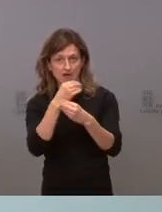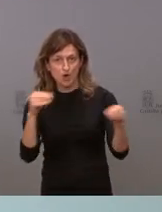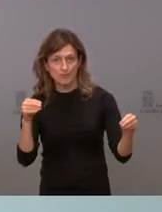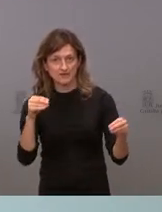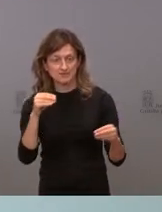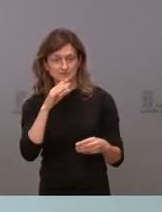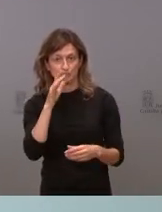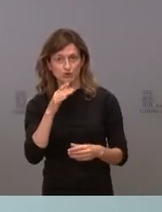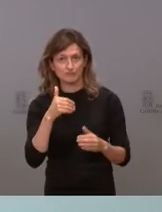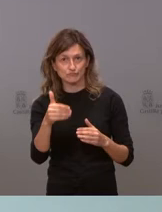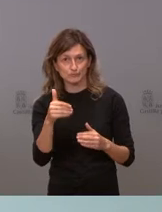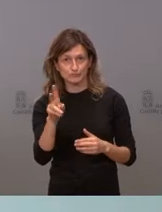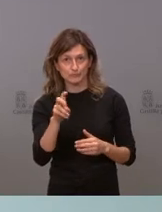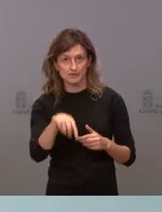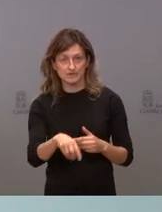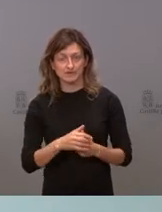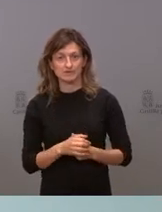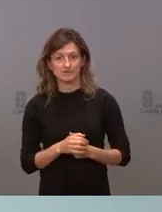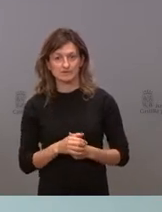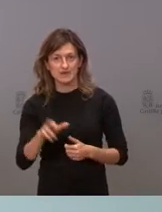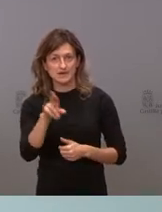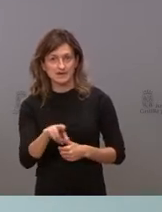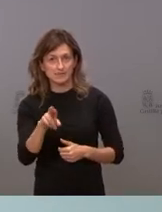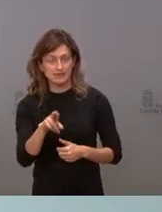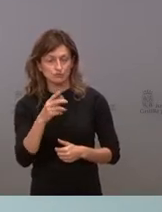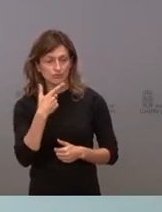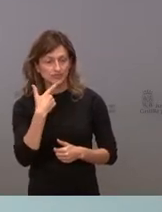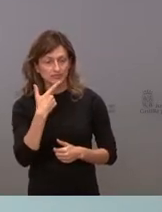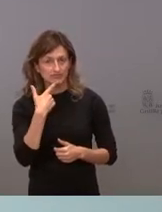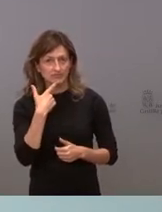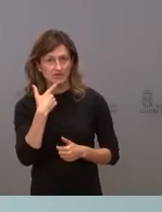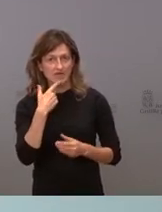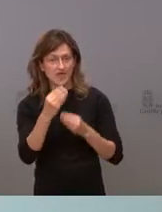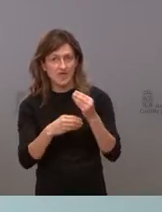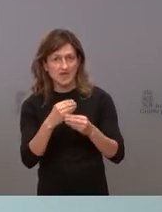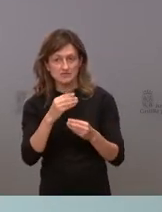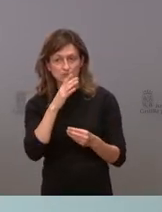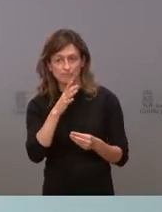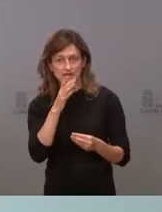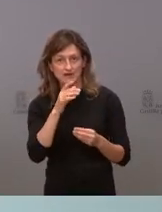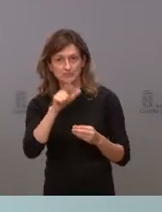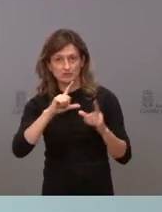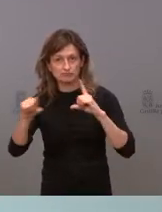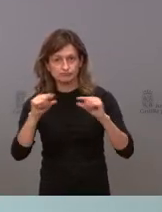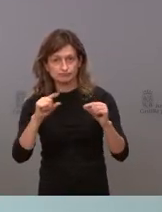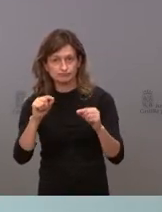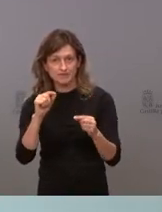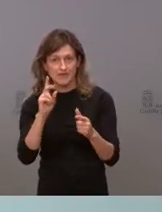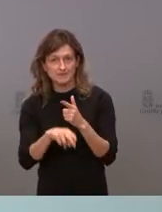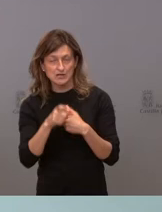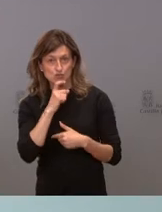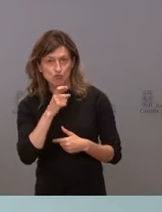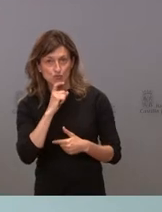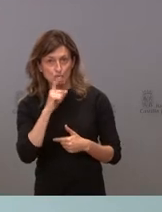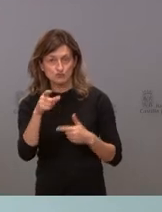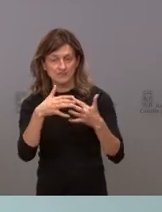que el porvenir está aquí. En su repaso no he escuchado nada sobre lo que han hecho para revertir la despoblación. Es una